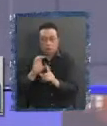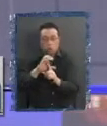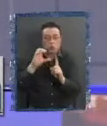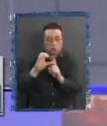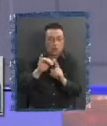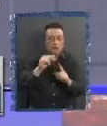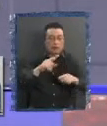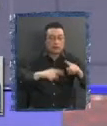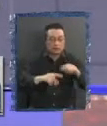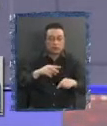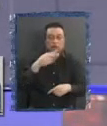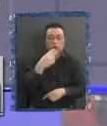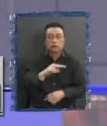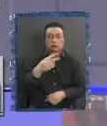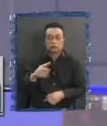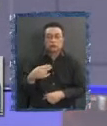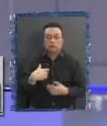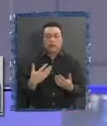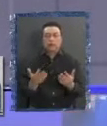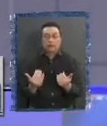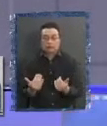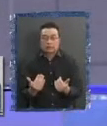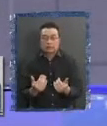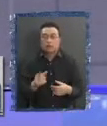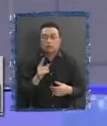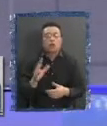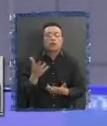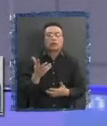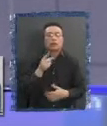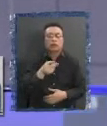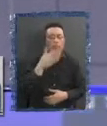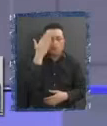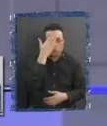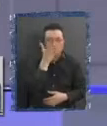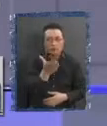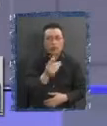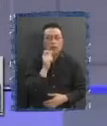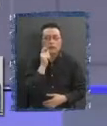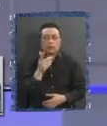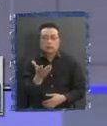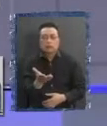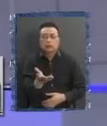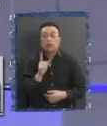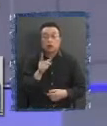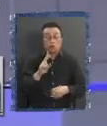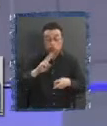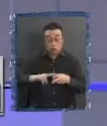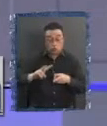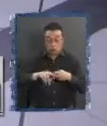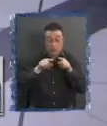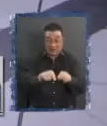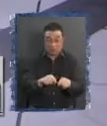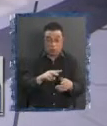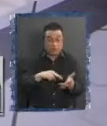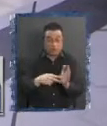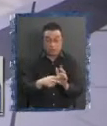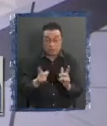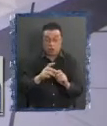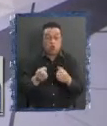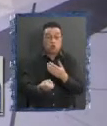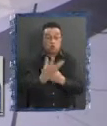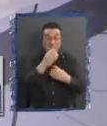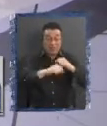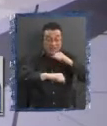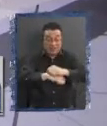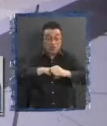que se requiere. Pero esto, en sí mismo, no soluciona el problema. Esta estructura, nueva estructura regional,